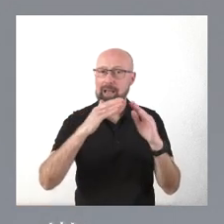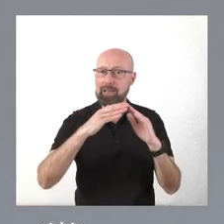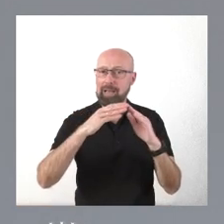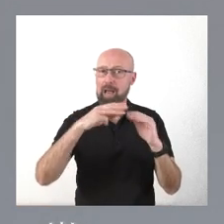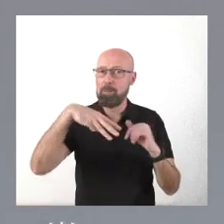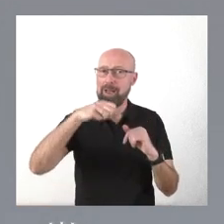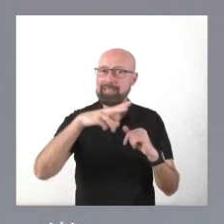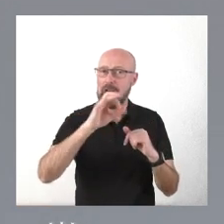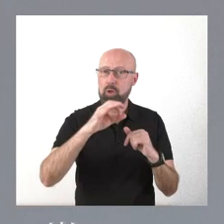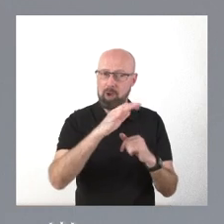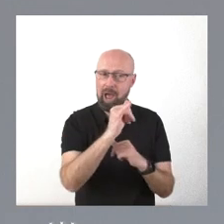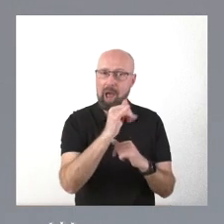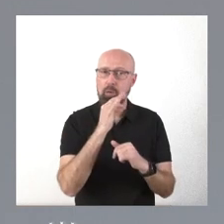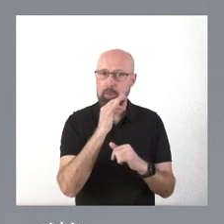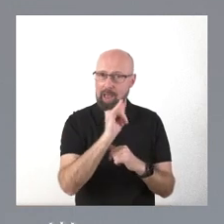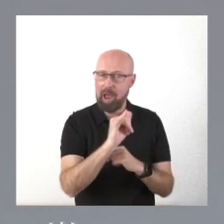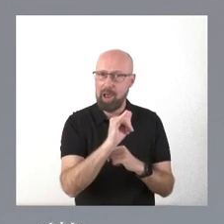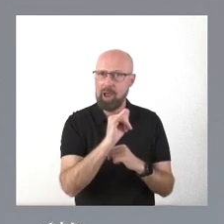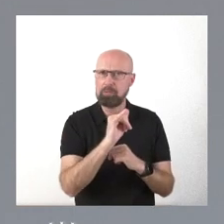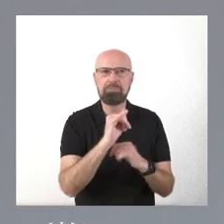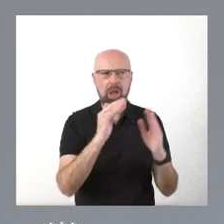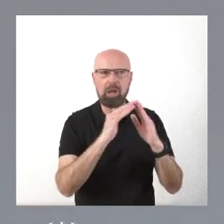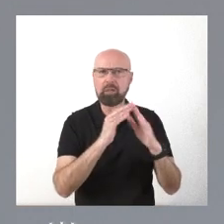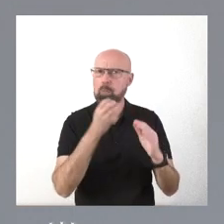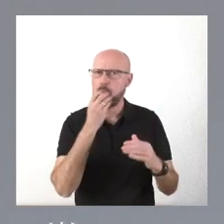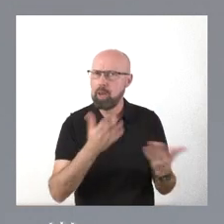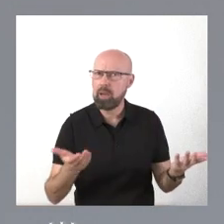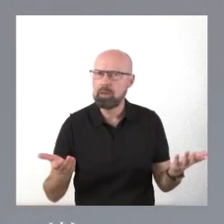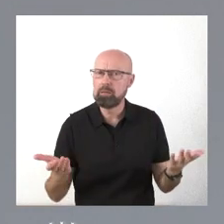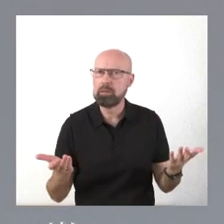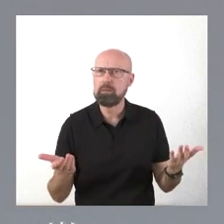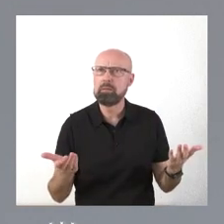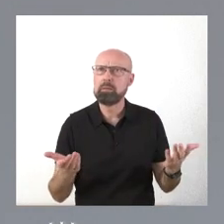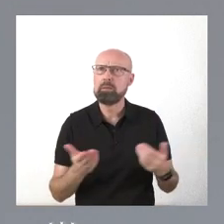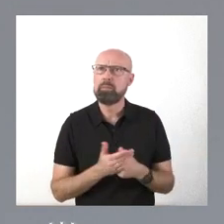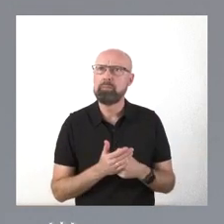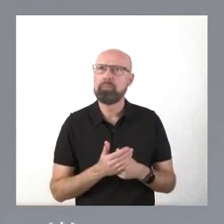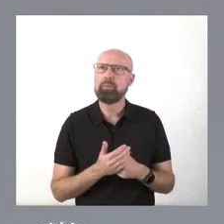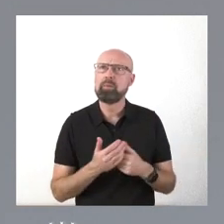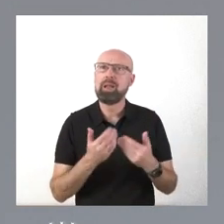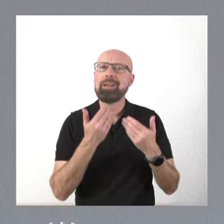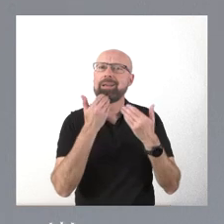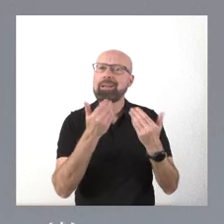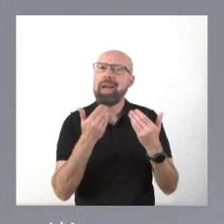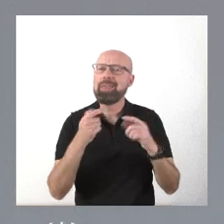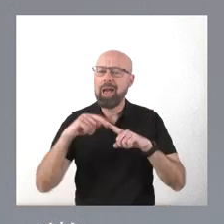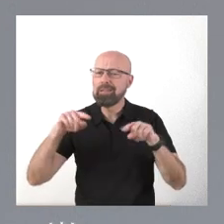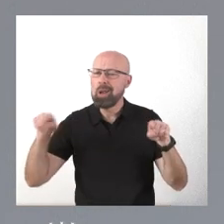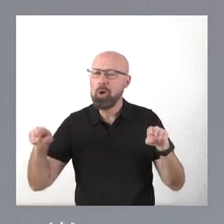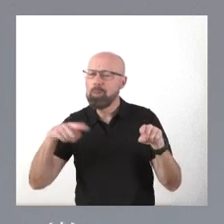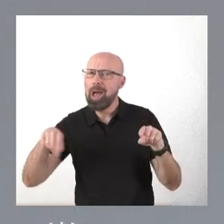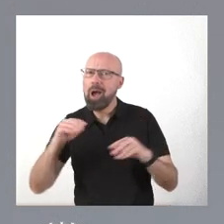conserva, que se conoce, y además que está muy bien, y que es fruto del desvelo de Segovia, porque